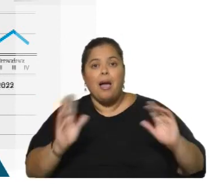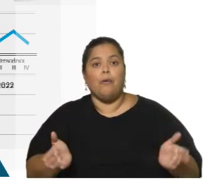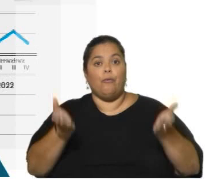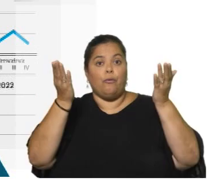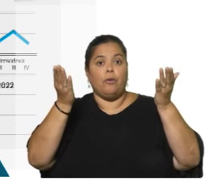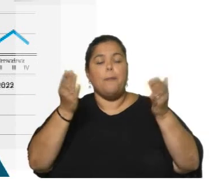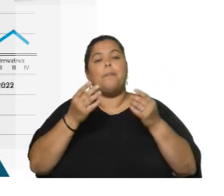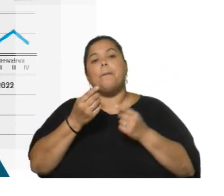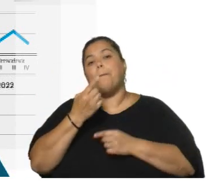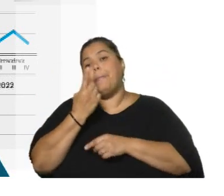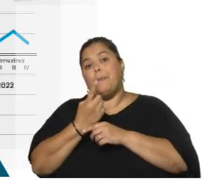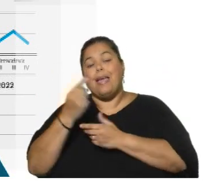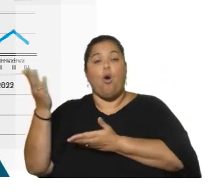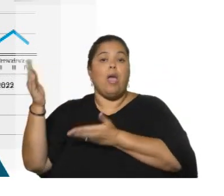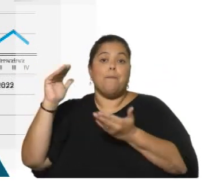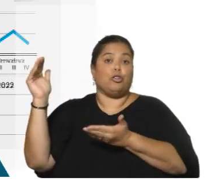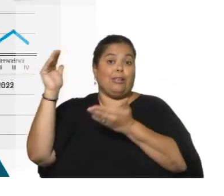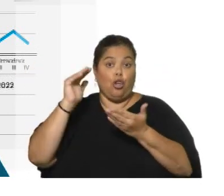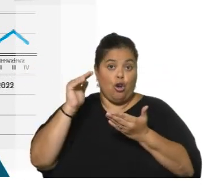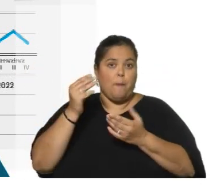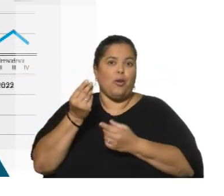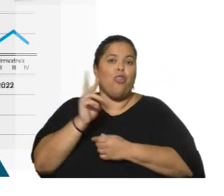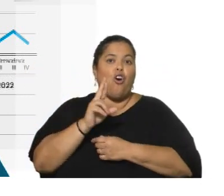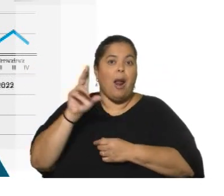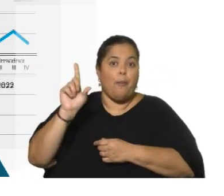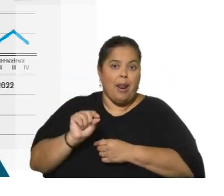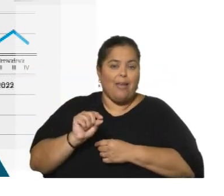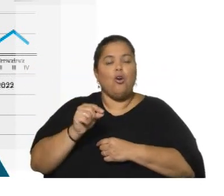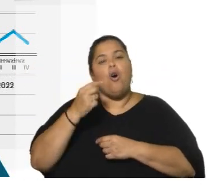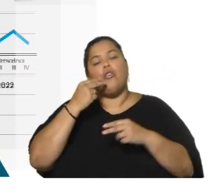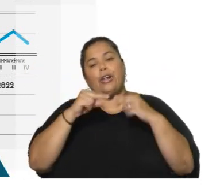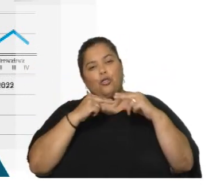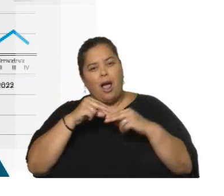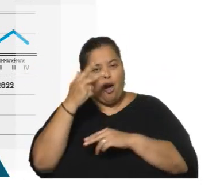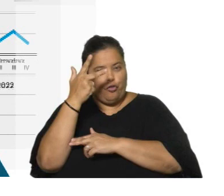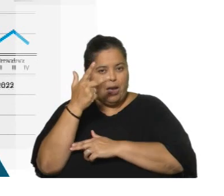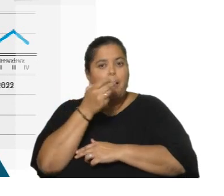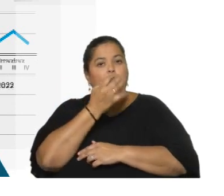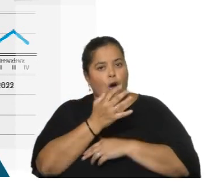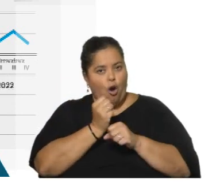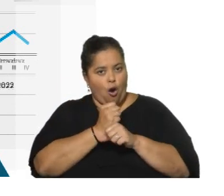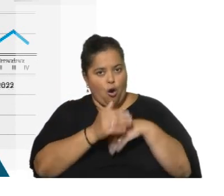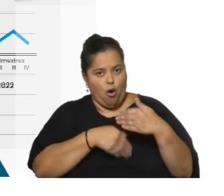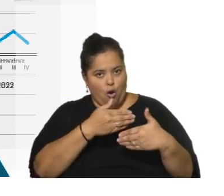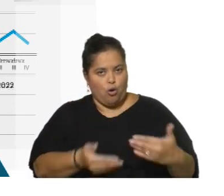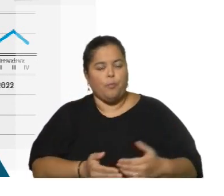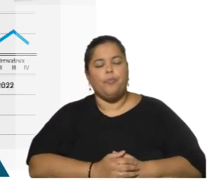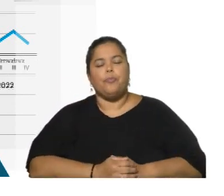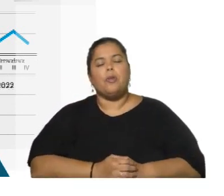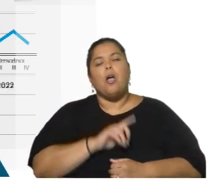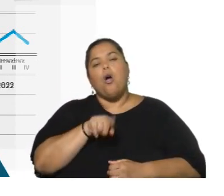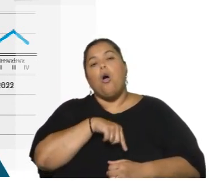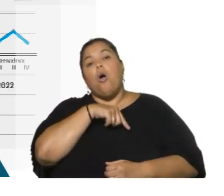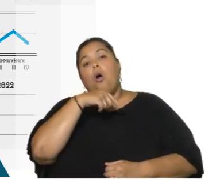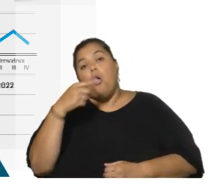importados, con un dólar barato, por otros restaurantes y hoteles que tuvieron mejor performance. Otra forma de